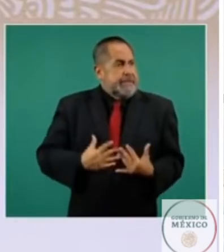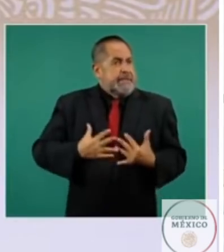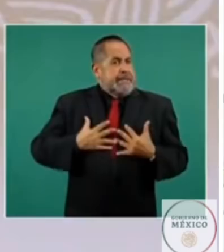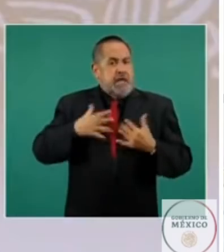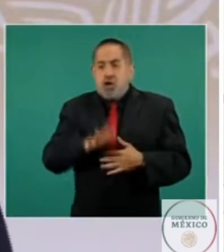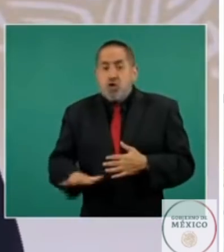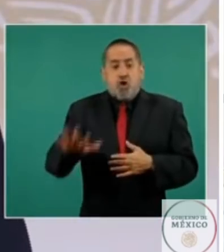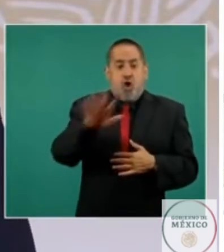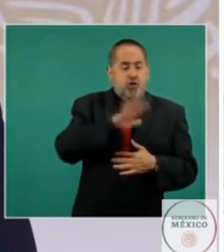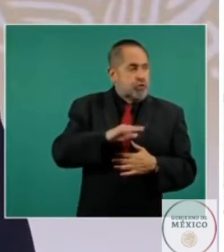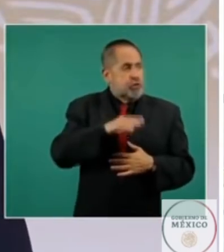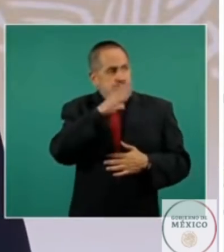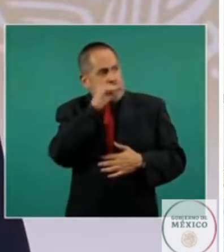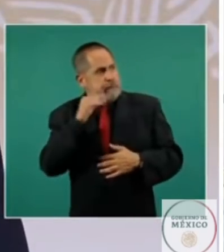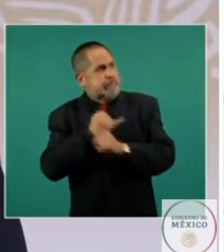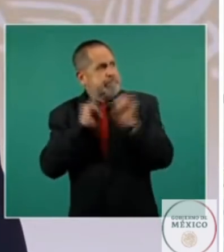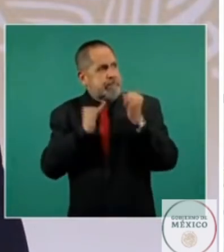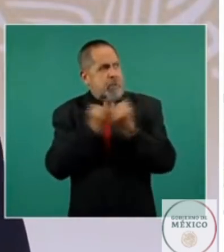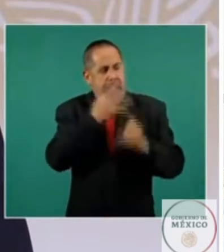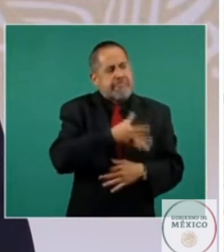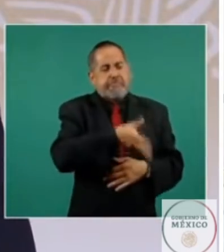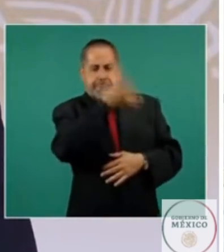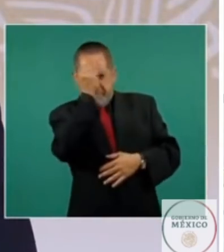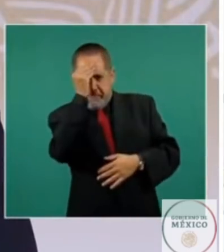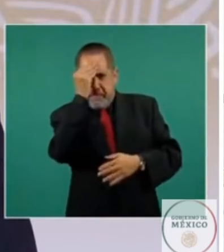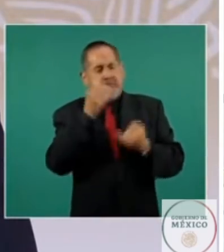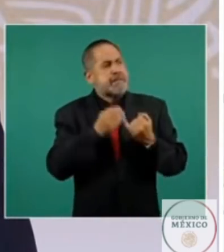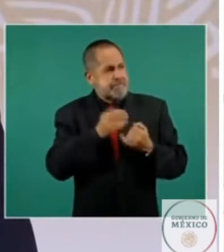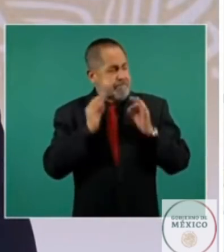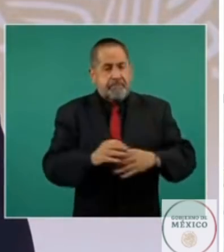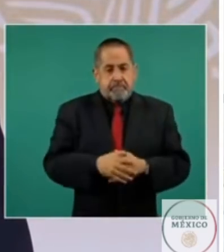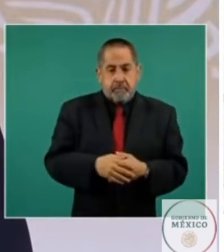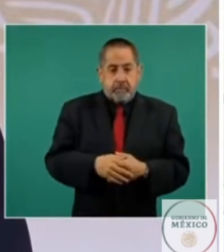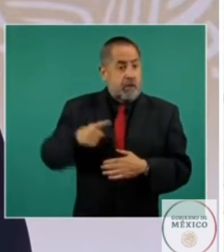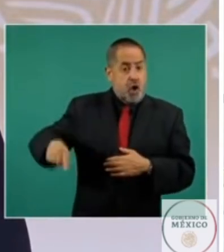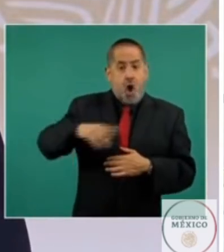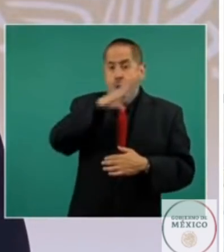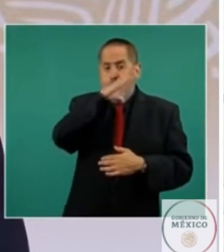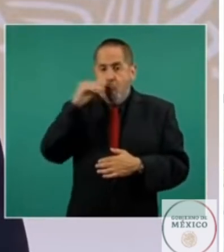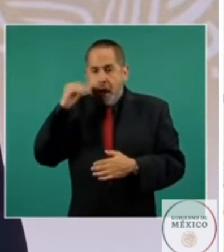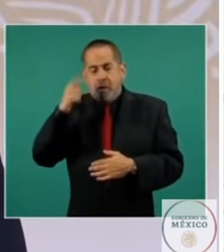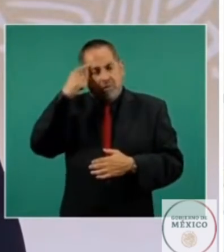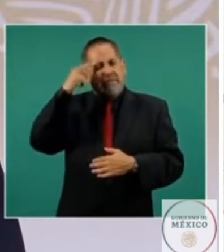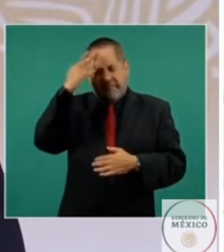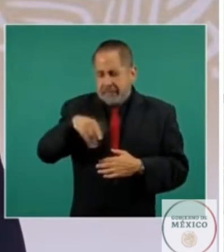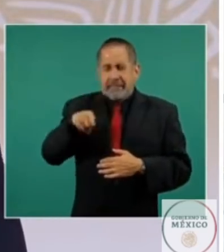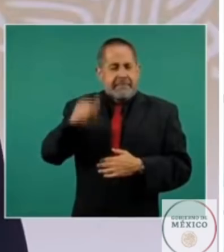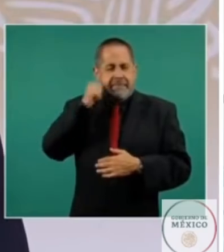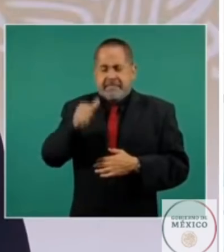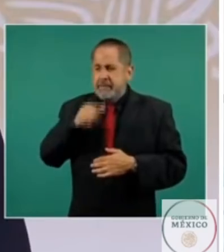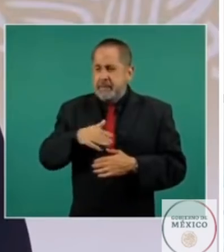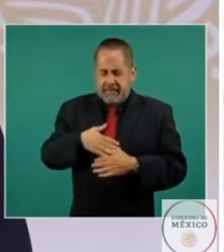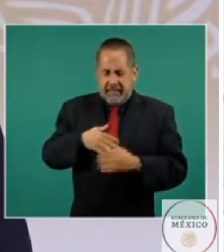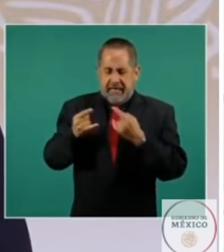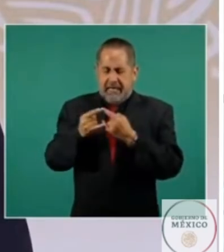Calderón ya tenía 30 años en el poder Fidel Castro así que no